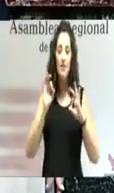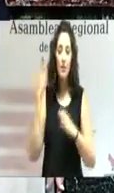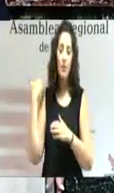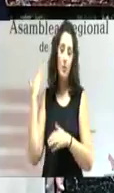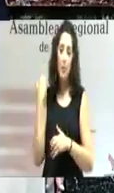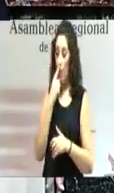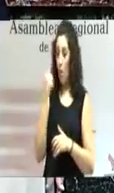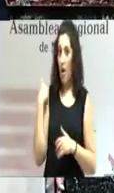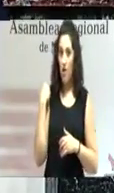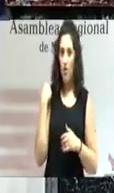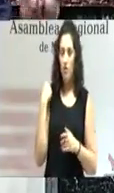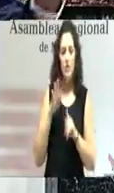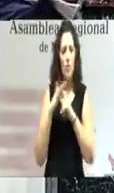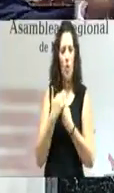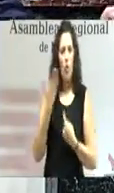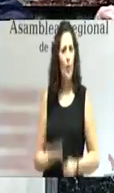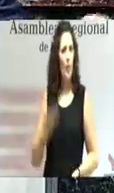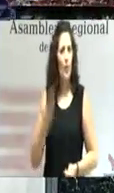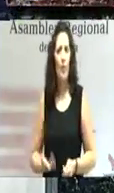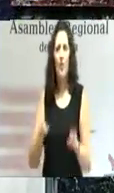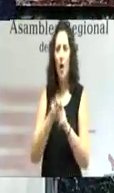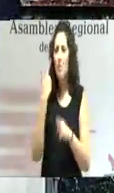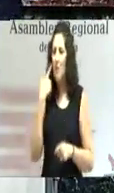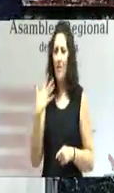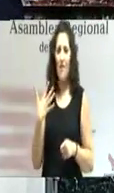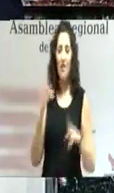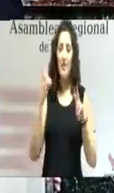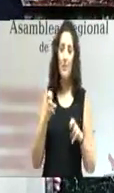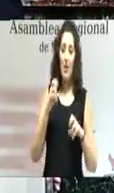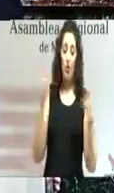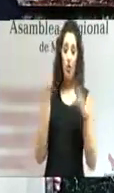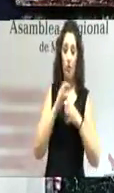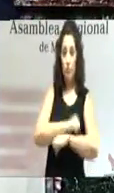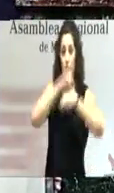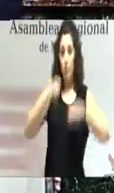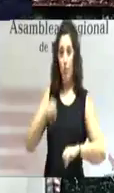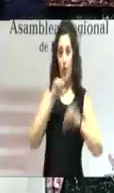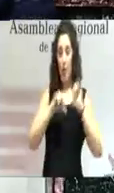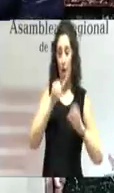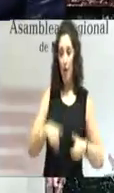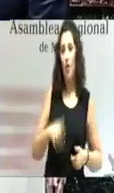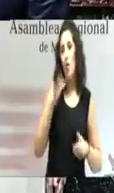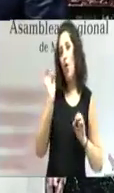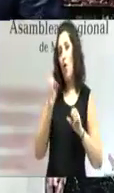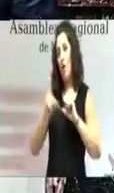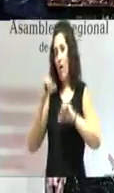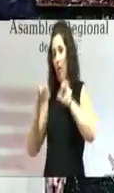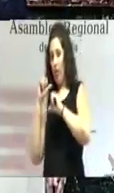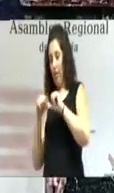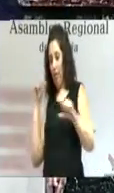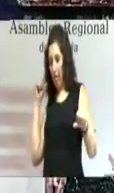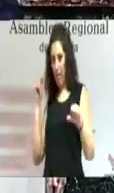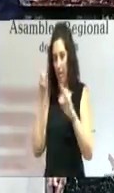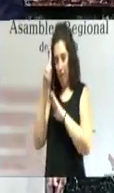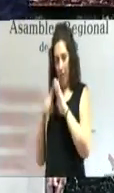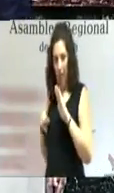trascendental, el de consolidar la recuperación o volver atrás. Aquellas familias serían